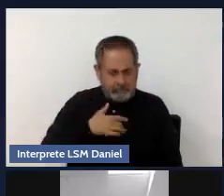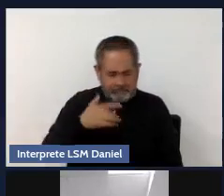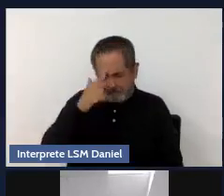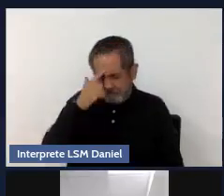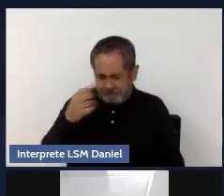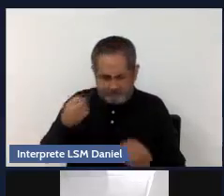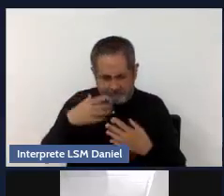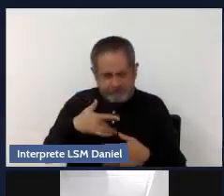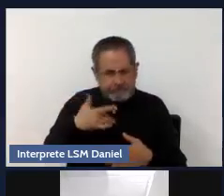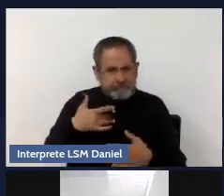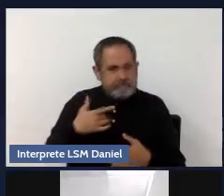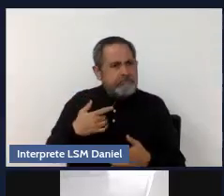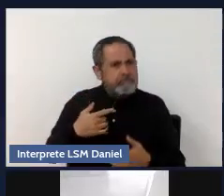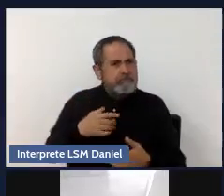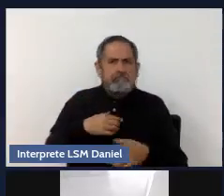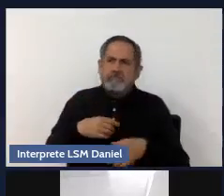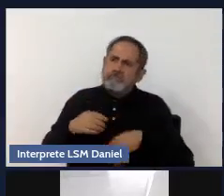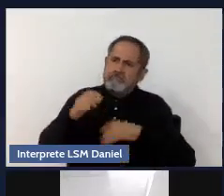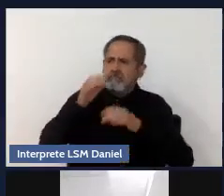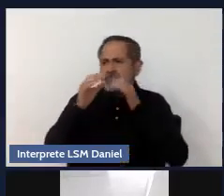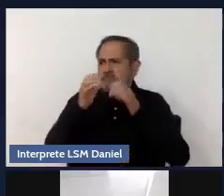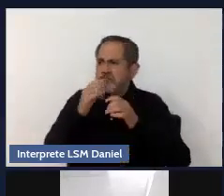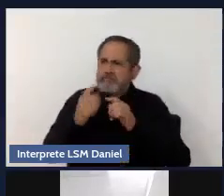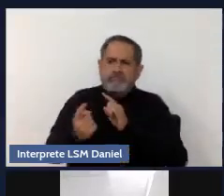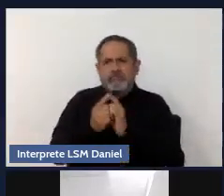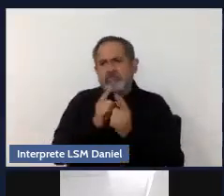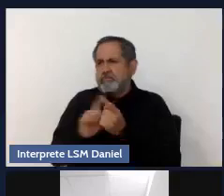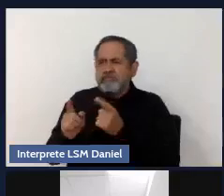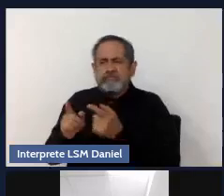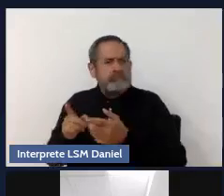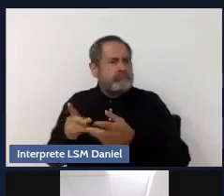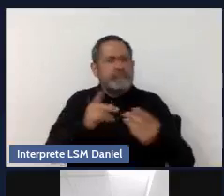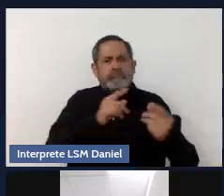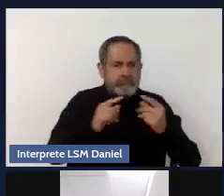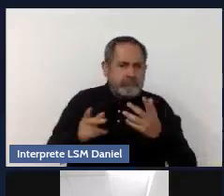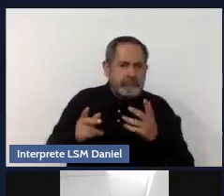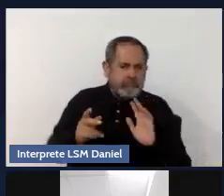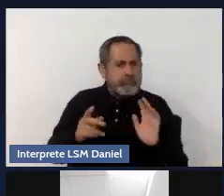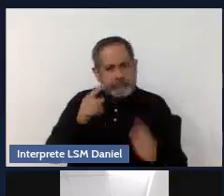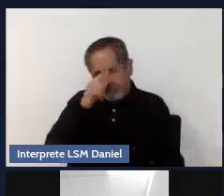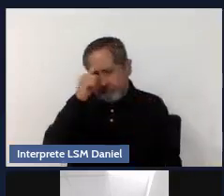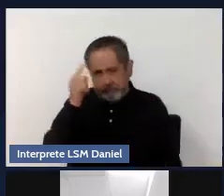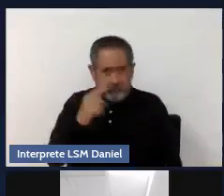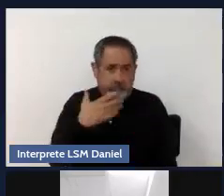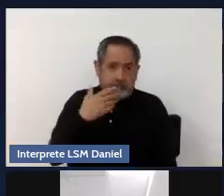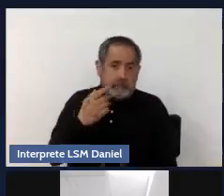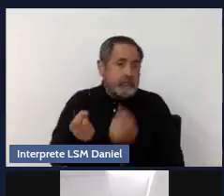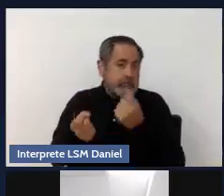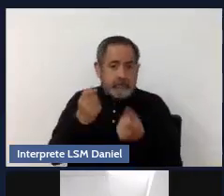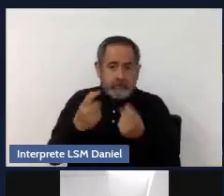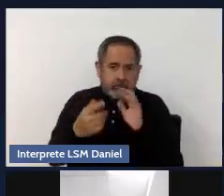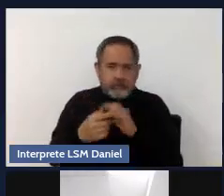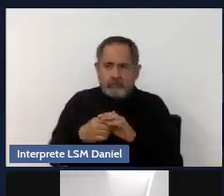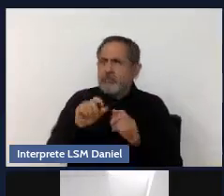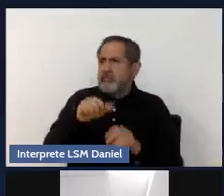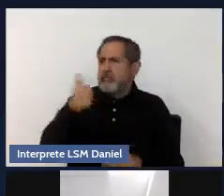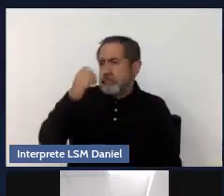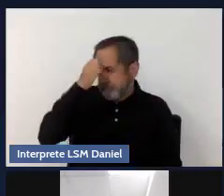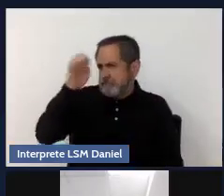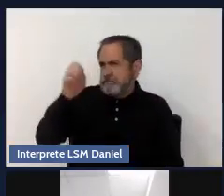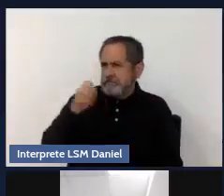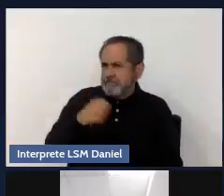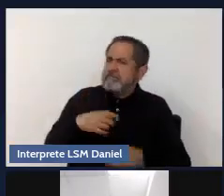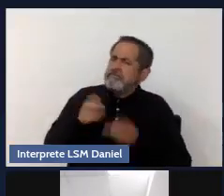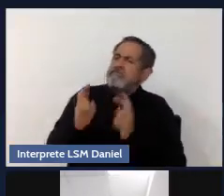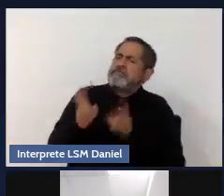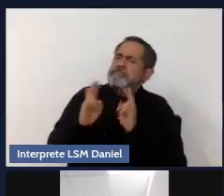mucho más fácil, como se llama, socializar, vamos, hacer conversación con algunas personas y otras